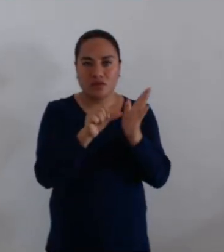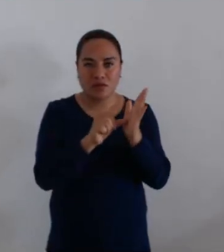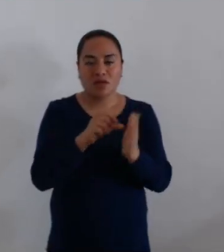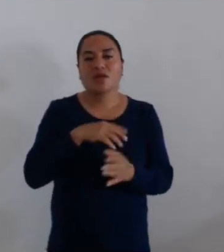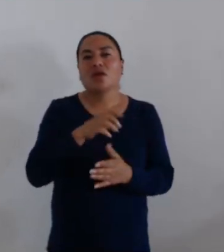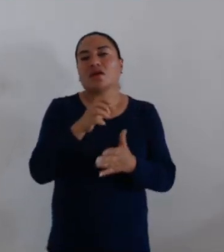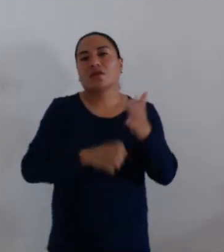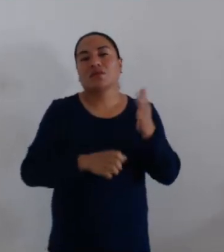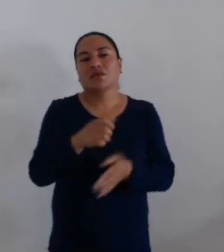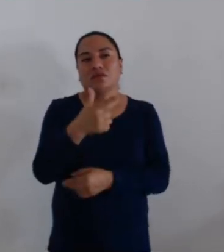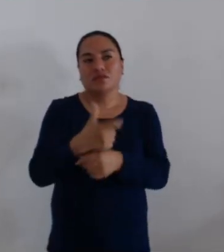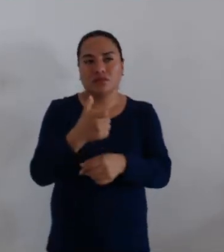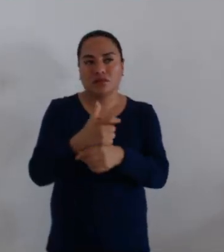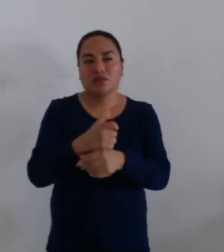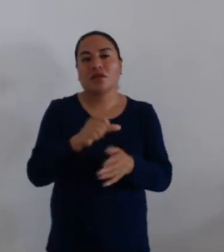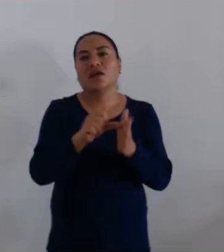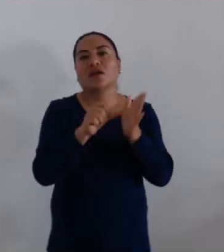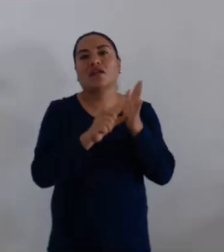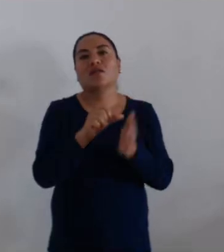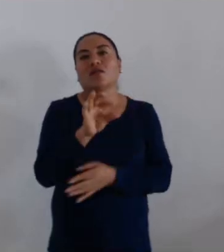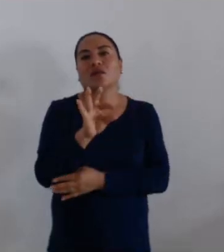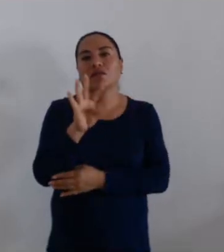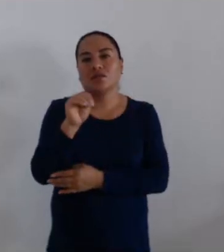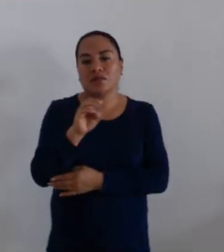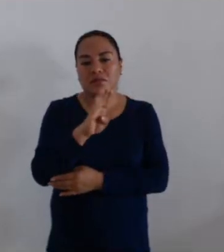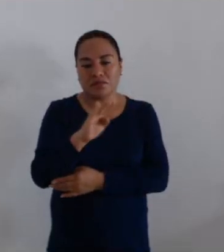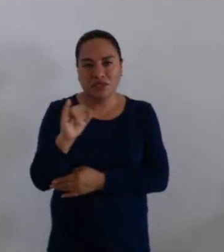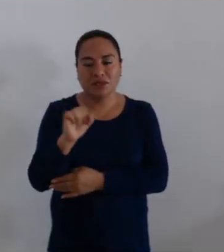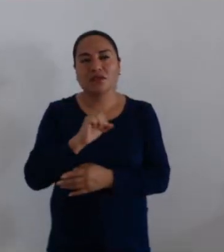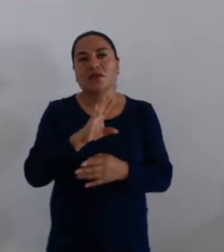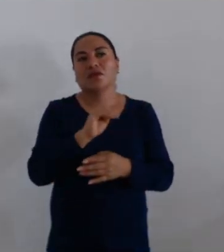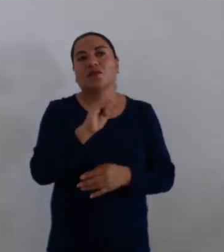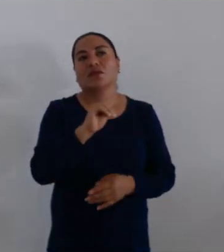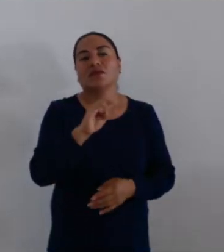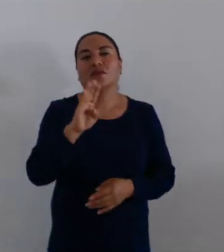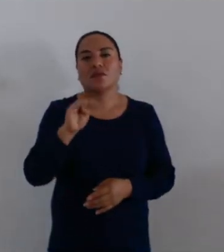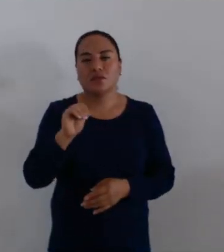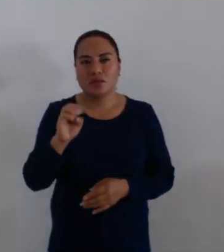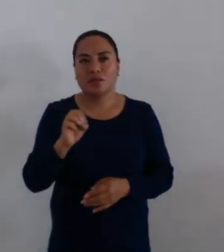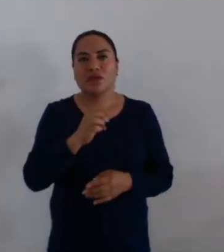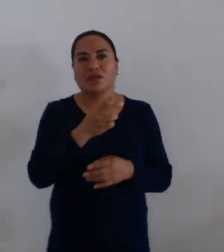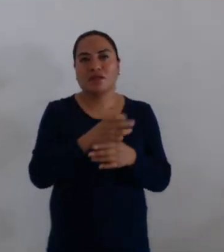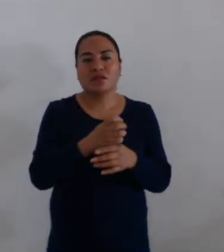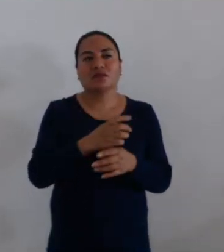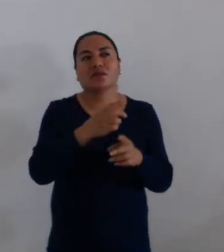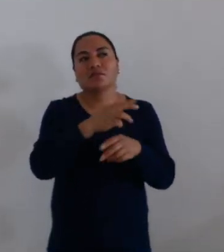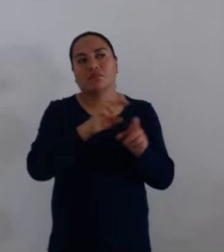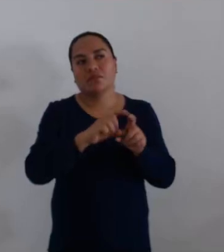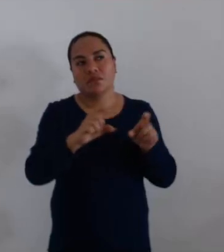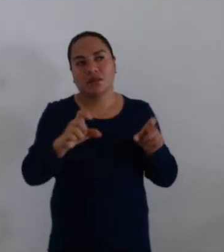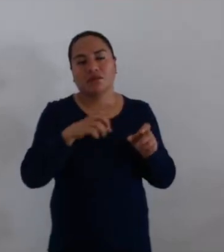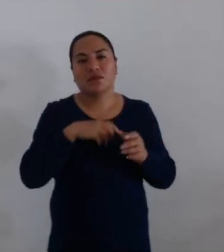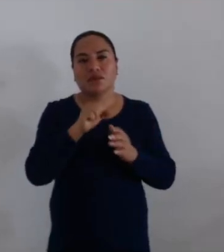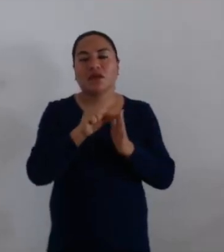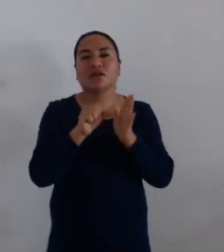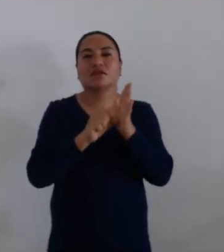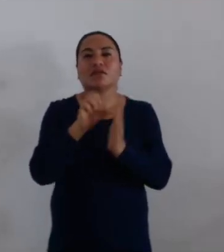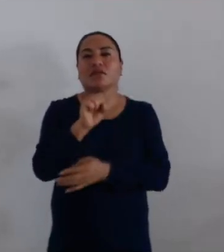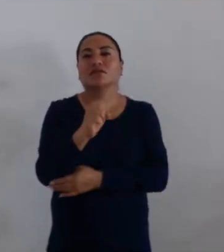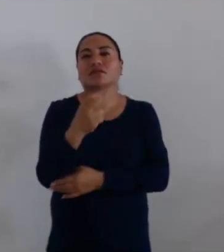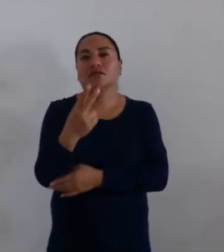capítulo séptimo, artículo 49 bis, 49 ter y 49 cuater, tercer párrafo del artículo 62,